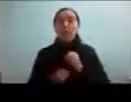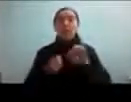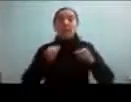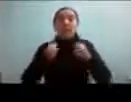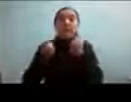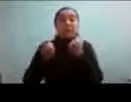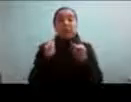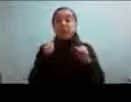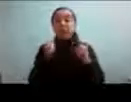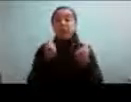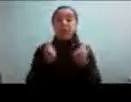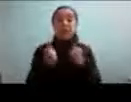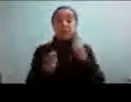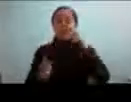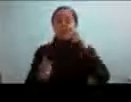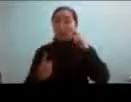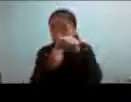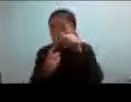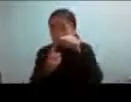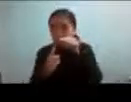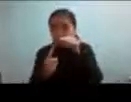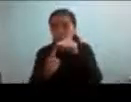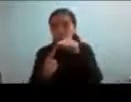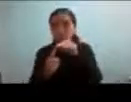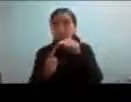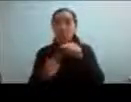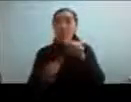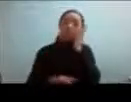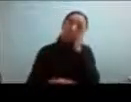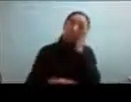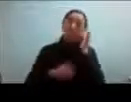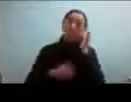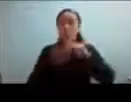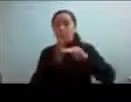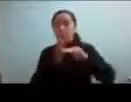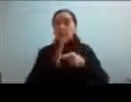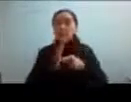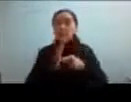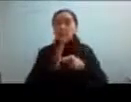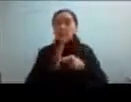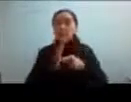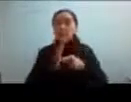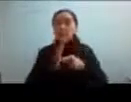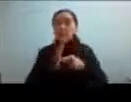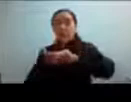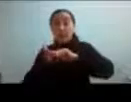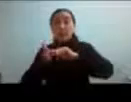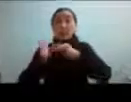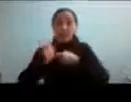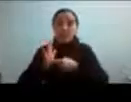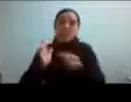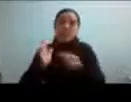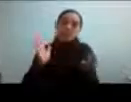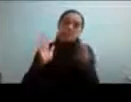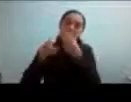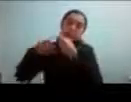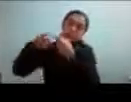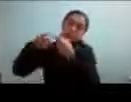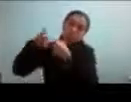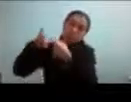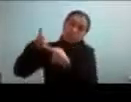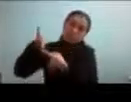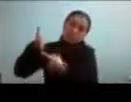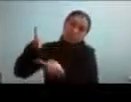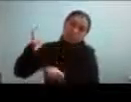trastornos obsesivos trastornos de sueño de alimentación y muchos más pero lo